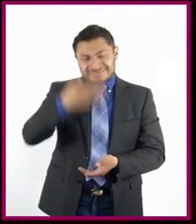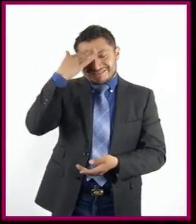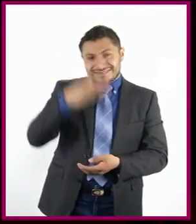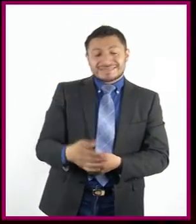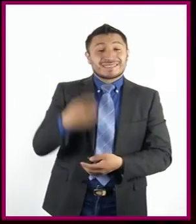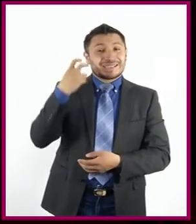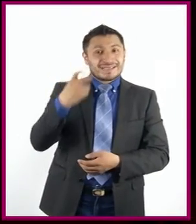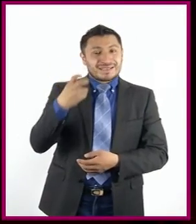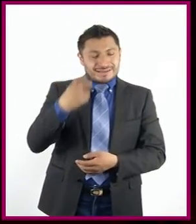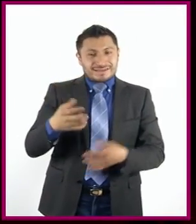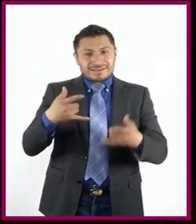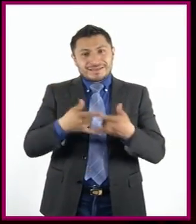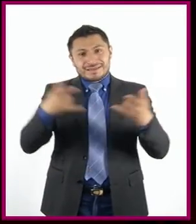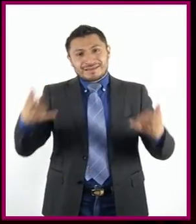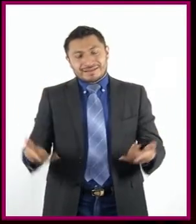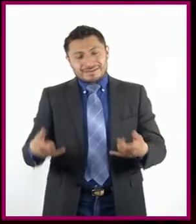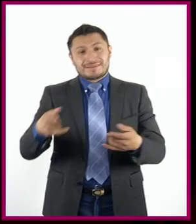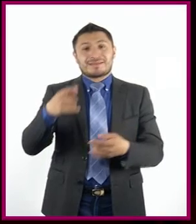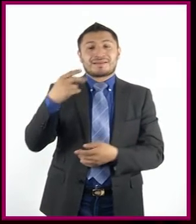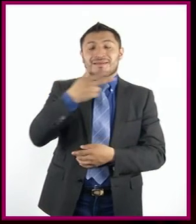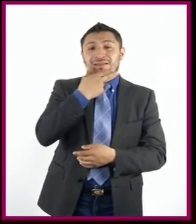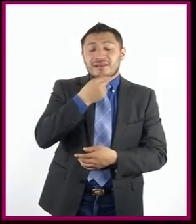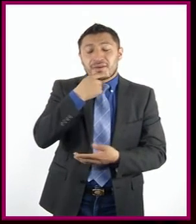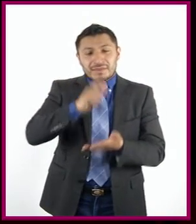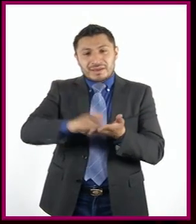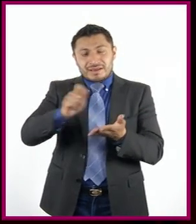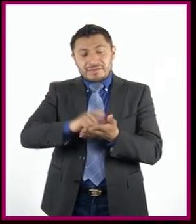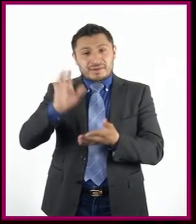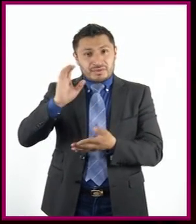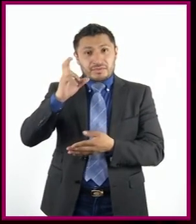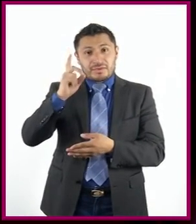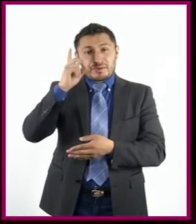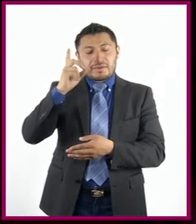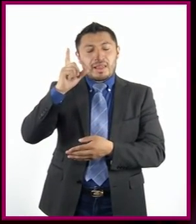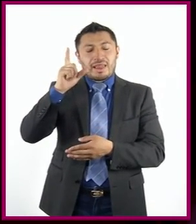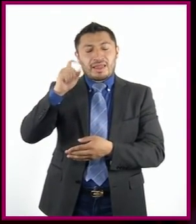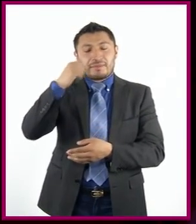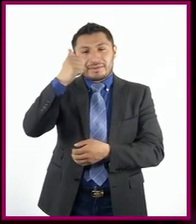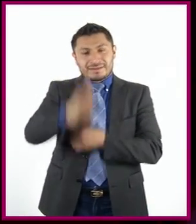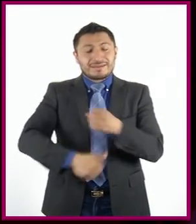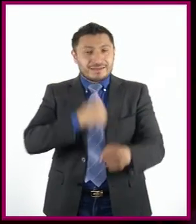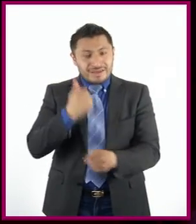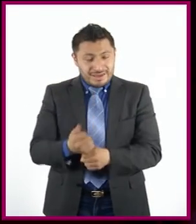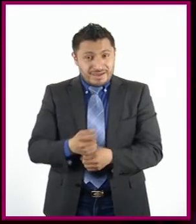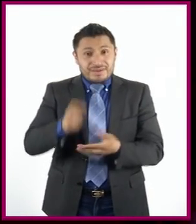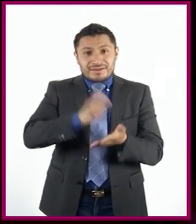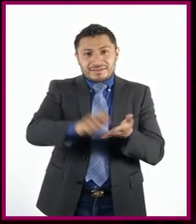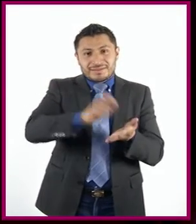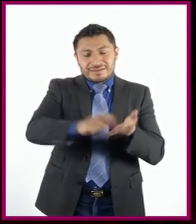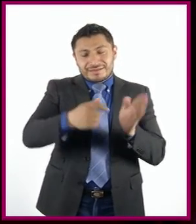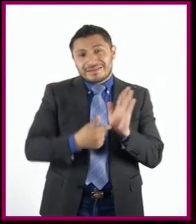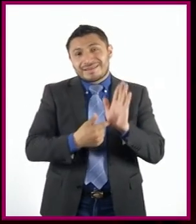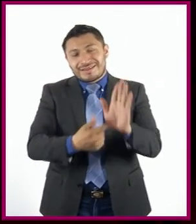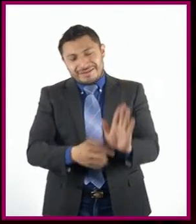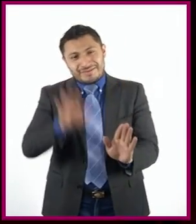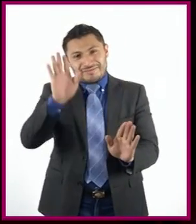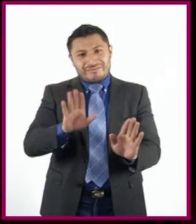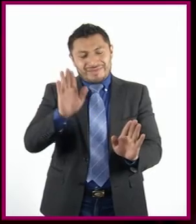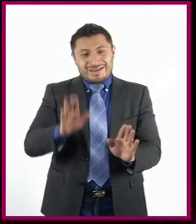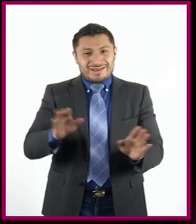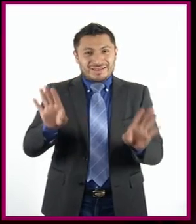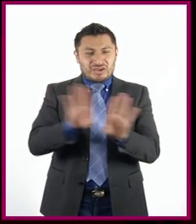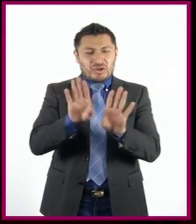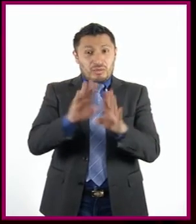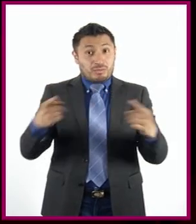monólogo lo escribió Chekhov cuando tenía 26 años y en él se pone de manifiesto ese estilo de humor irónico que le dio